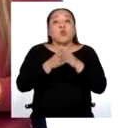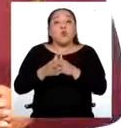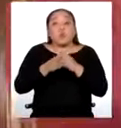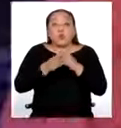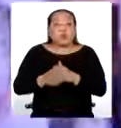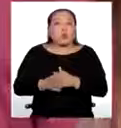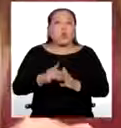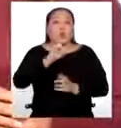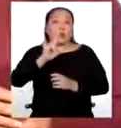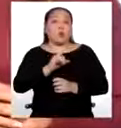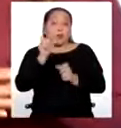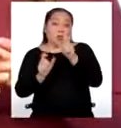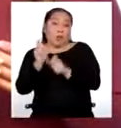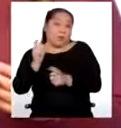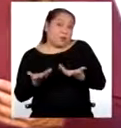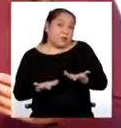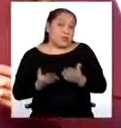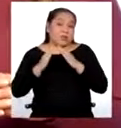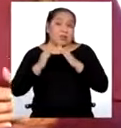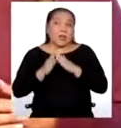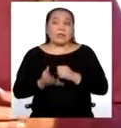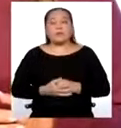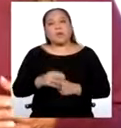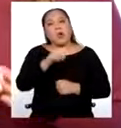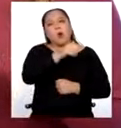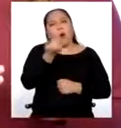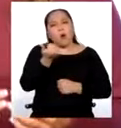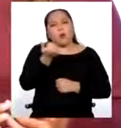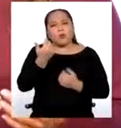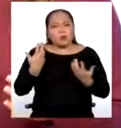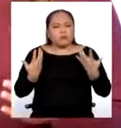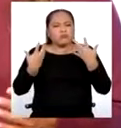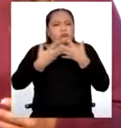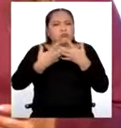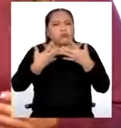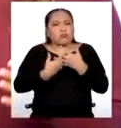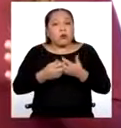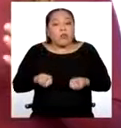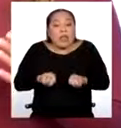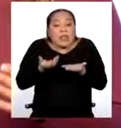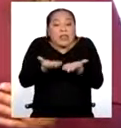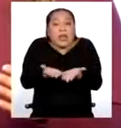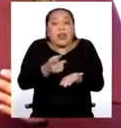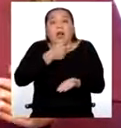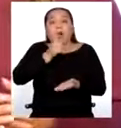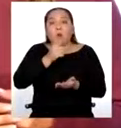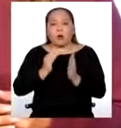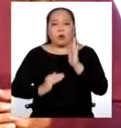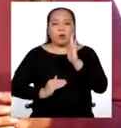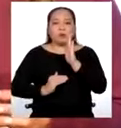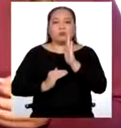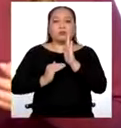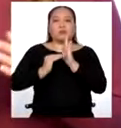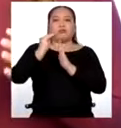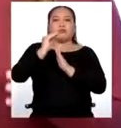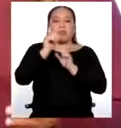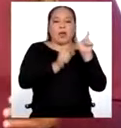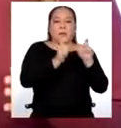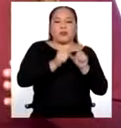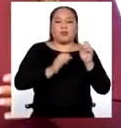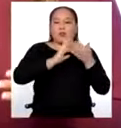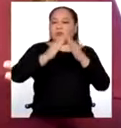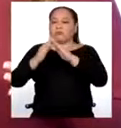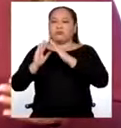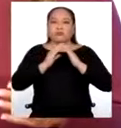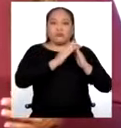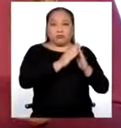doméstico. Otro aspecto que se relaciona con el abastecimiento de agua es el crecimiento demográfico. Pues el